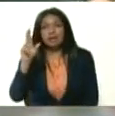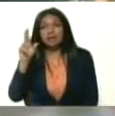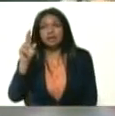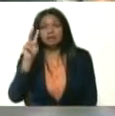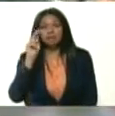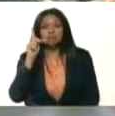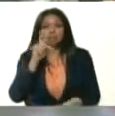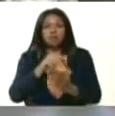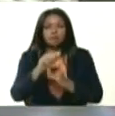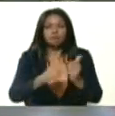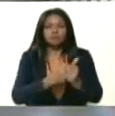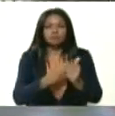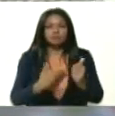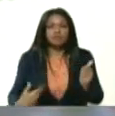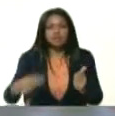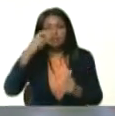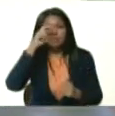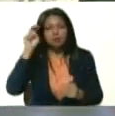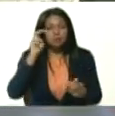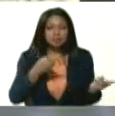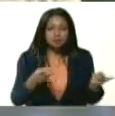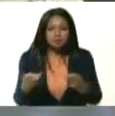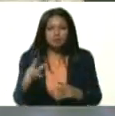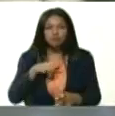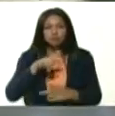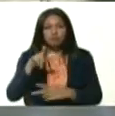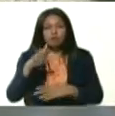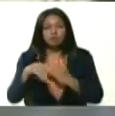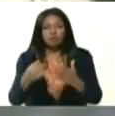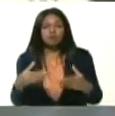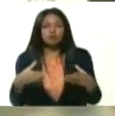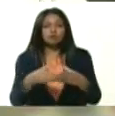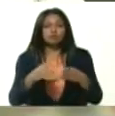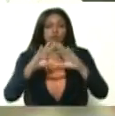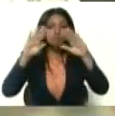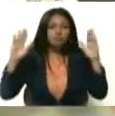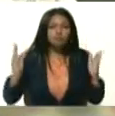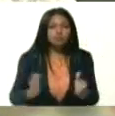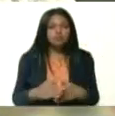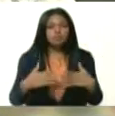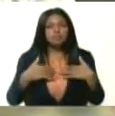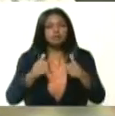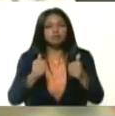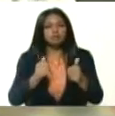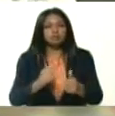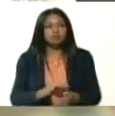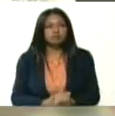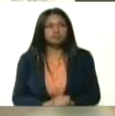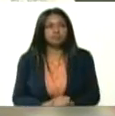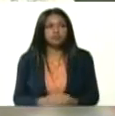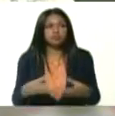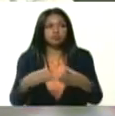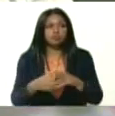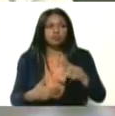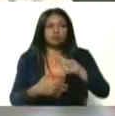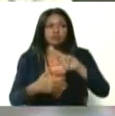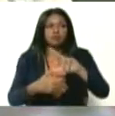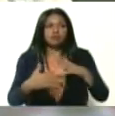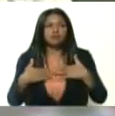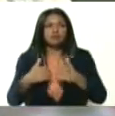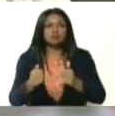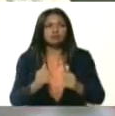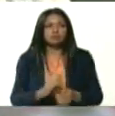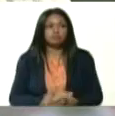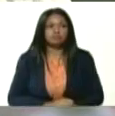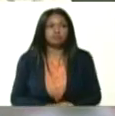vicepresidenta y el canciller recibiendo el avión que llega de la Organización Mundial de la Salud, de la Organización Panamericana de la Salud